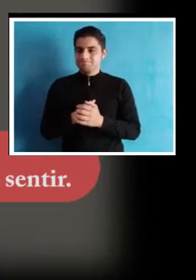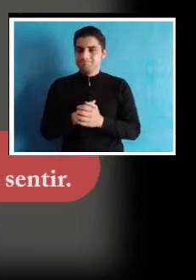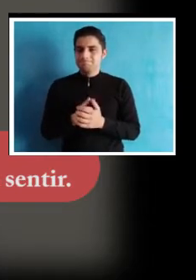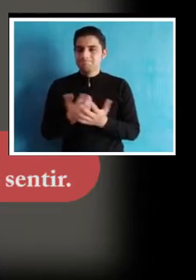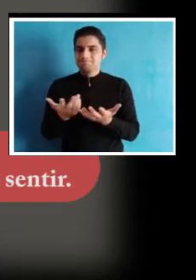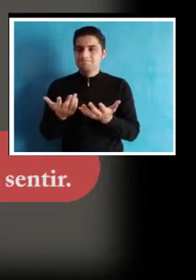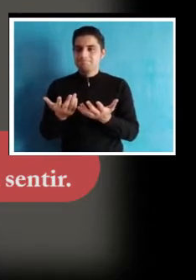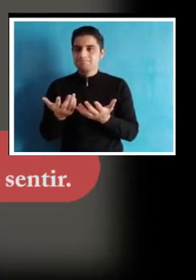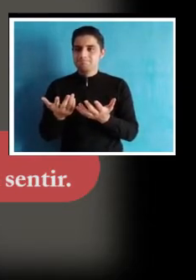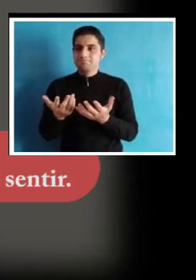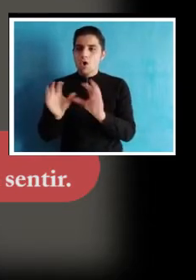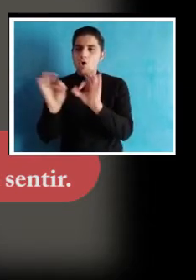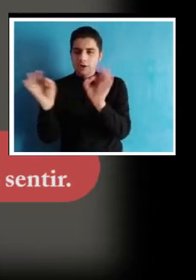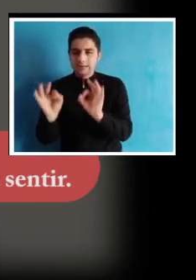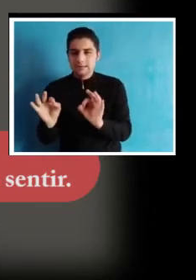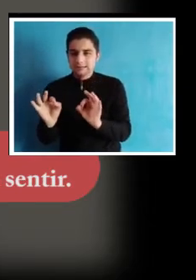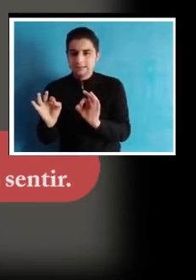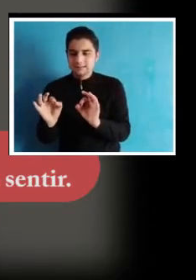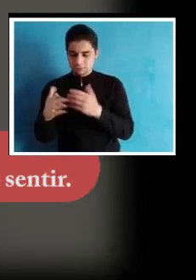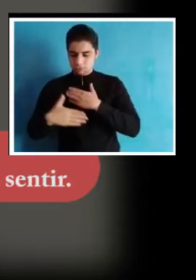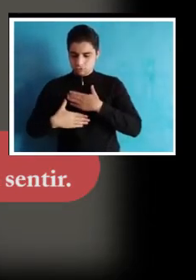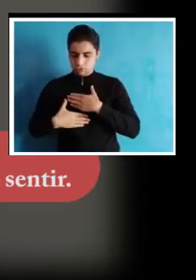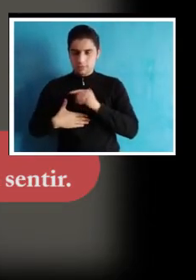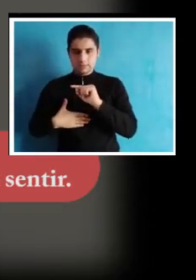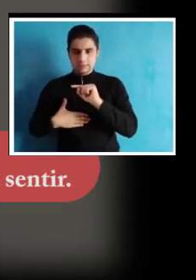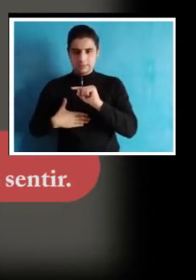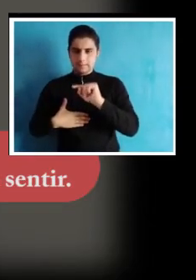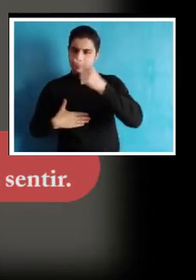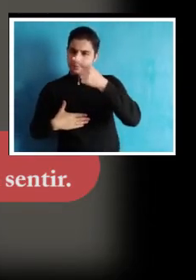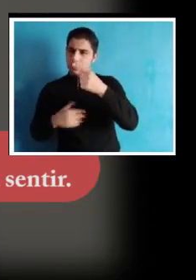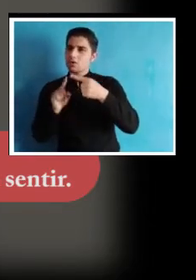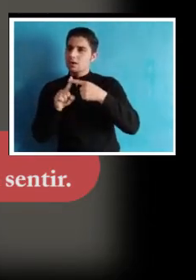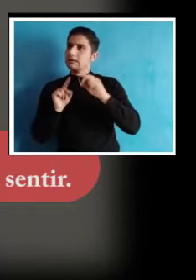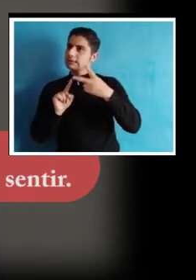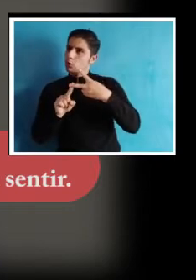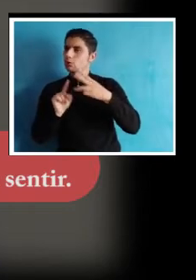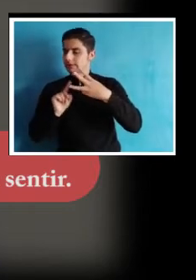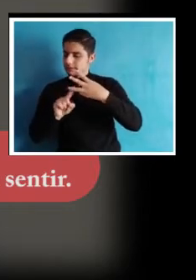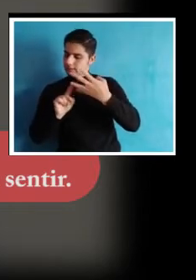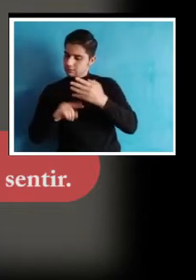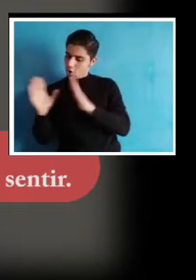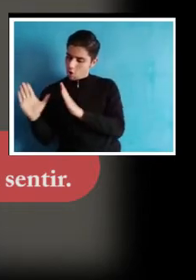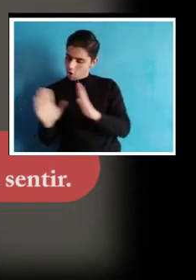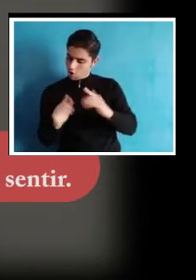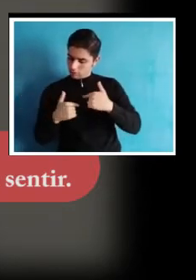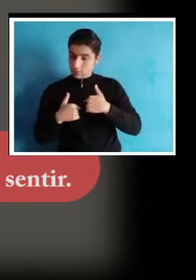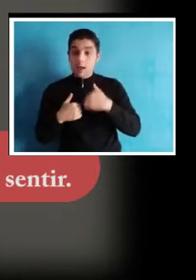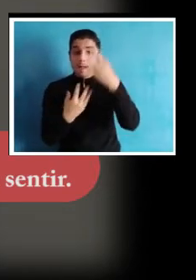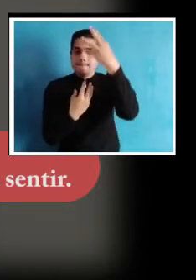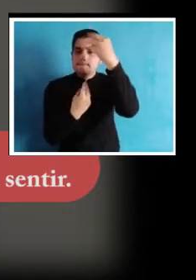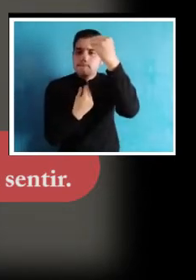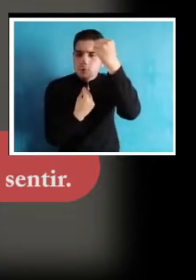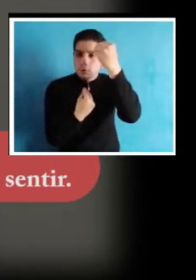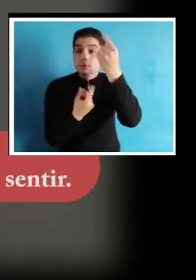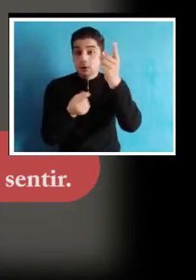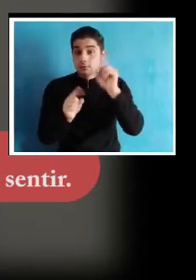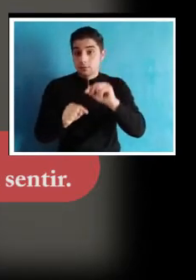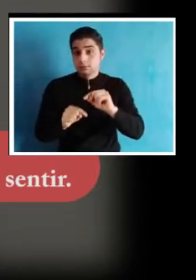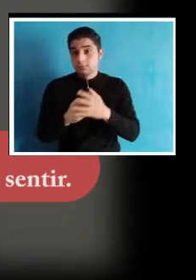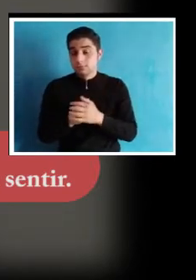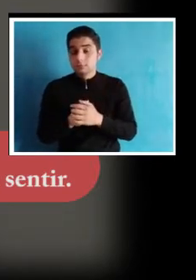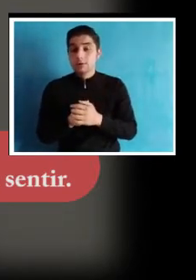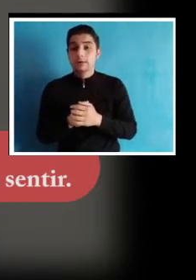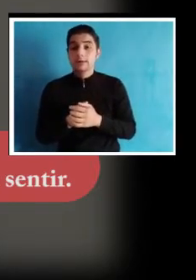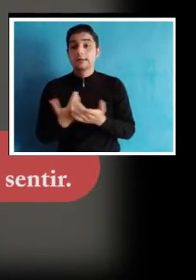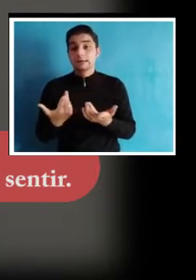establecer o organizar más bien mis prioridades, reestructurarlas, mis valores en